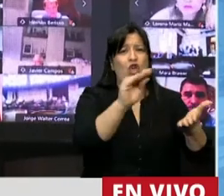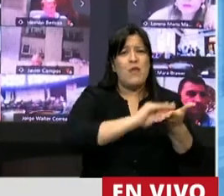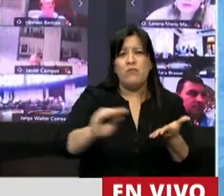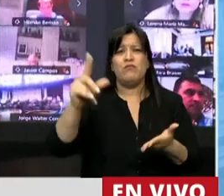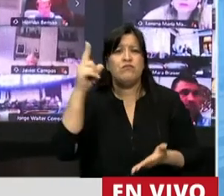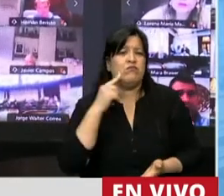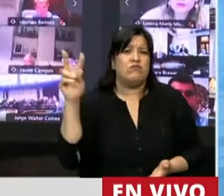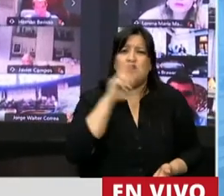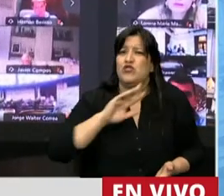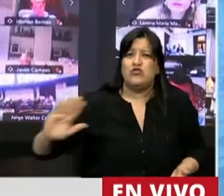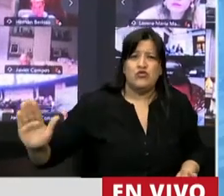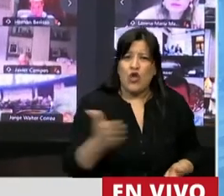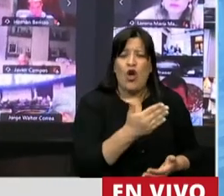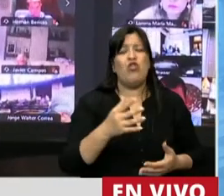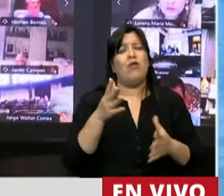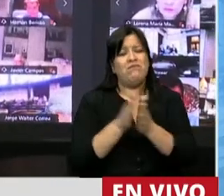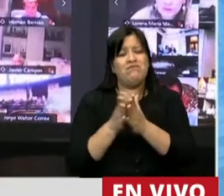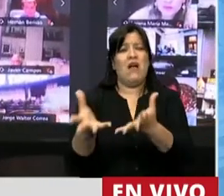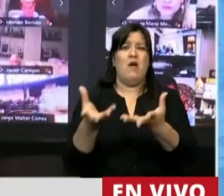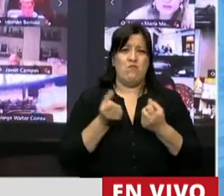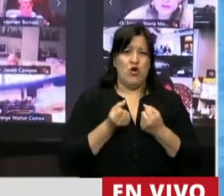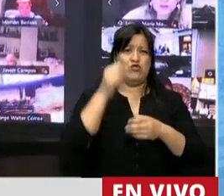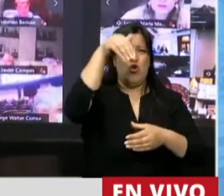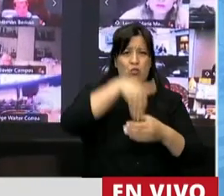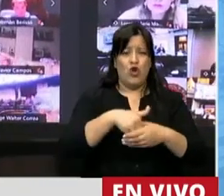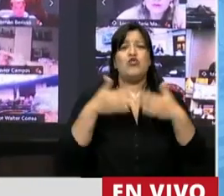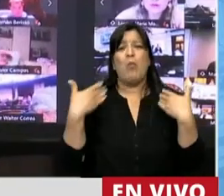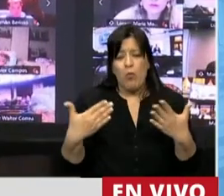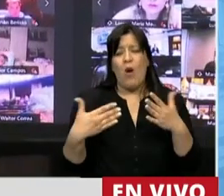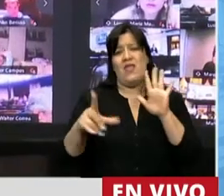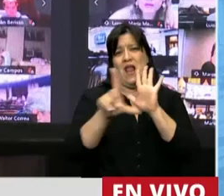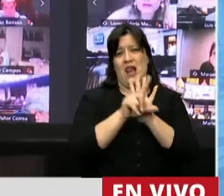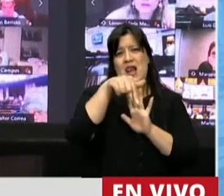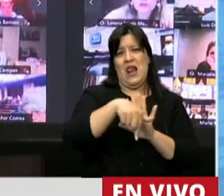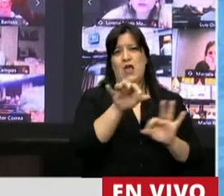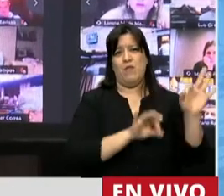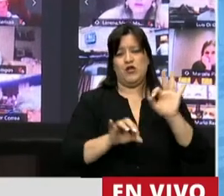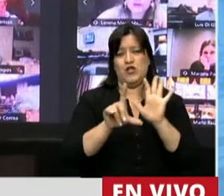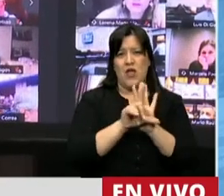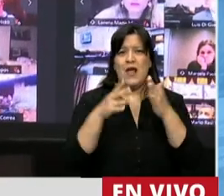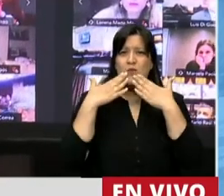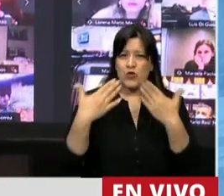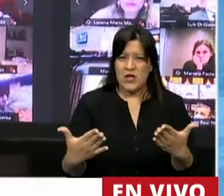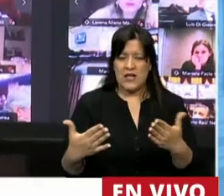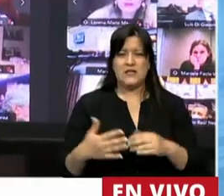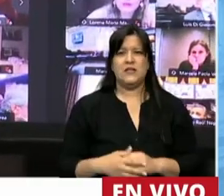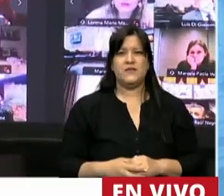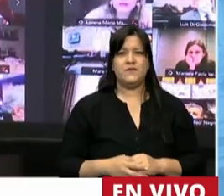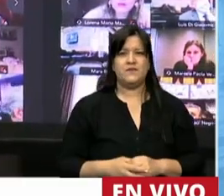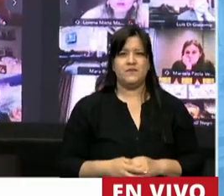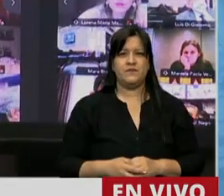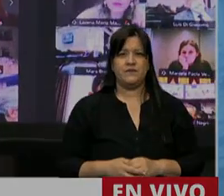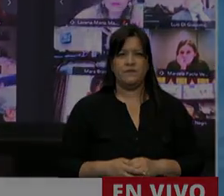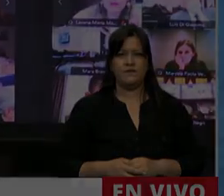diputadas que nos acompañen con el voto y podamos hacer ley, este proyecto de ley. Muchísimas gracias. Gracias,